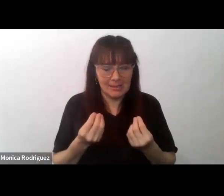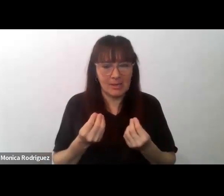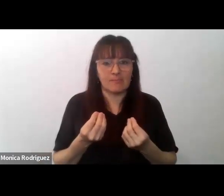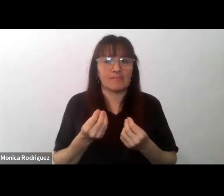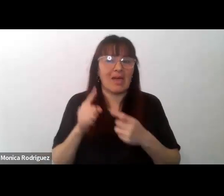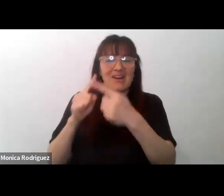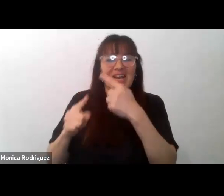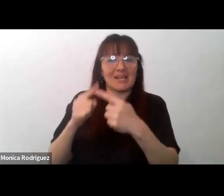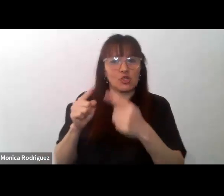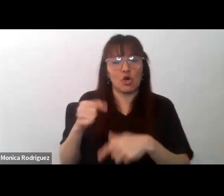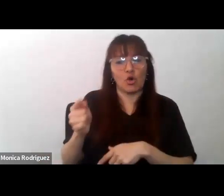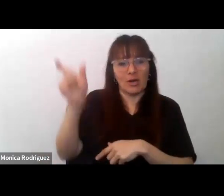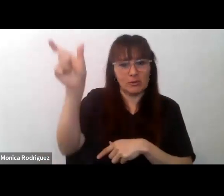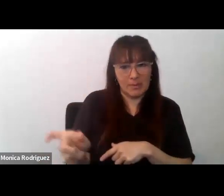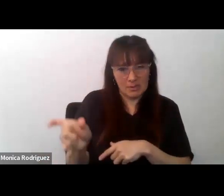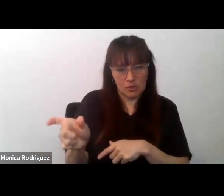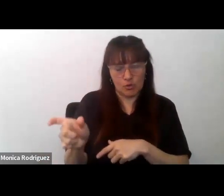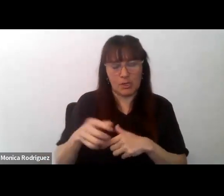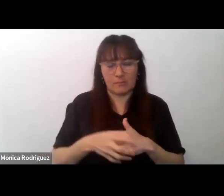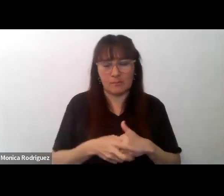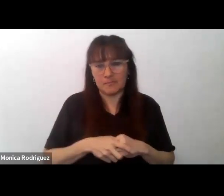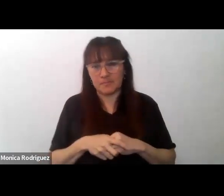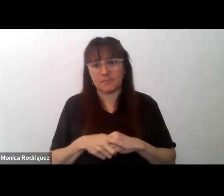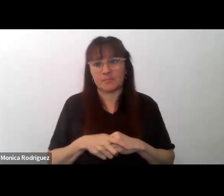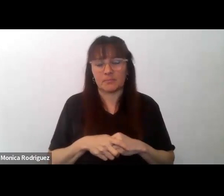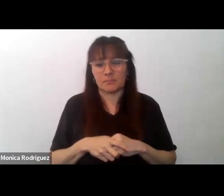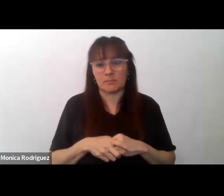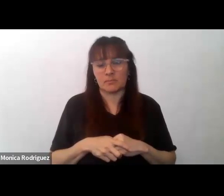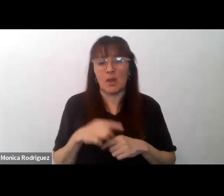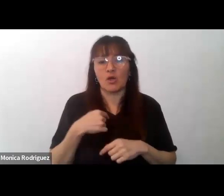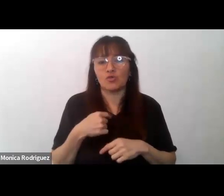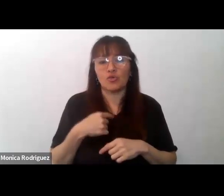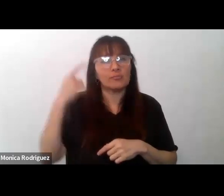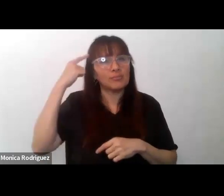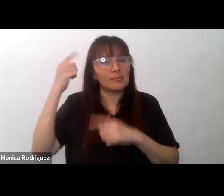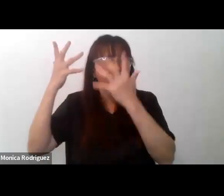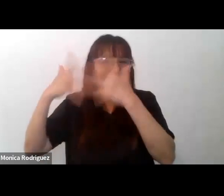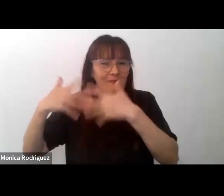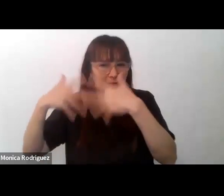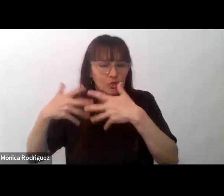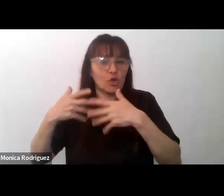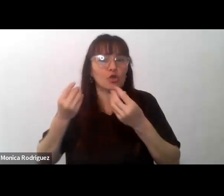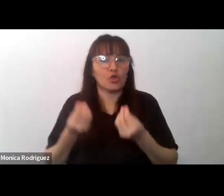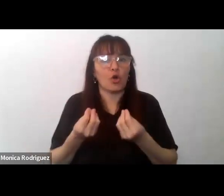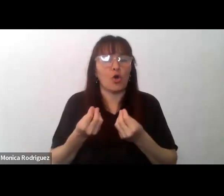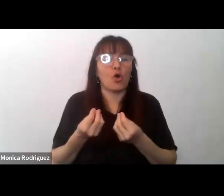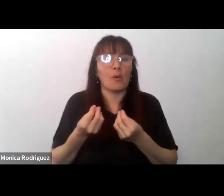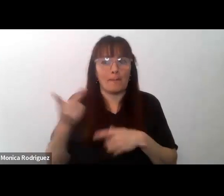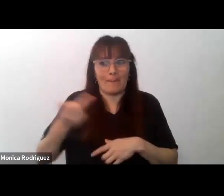y las preguntas o las cuestiones que me planteo con respecto al otro también tienen que ver conmigo.